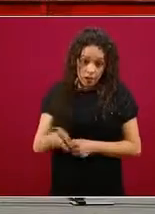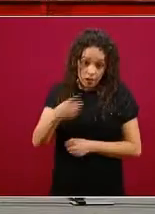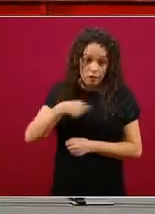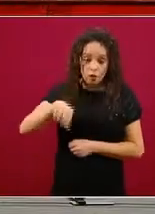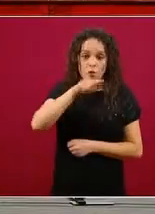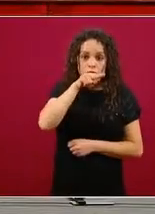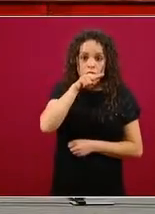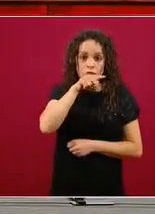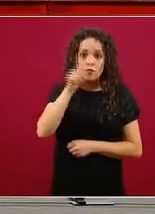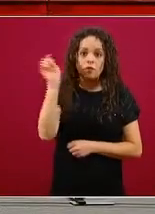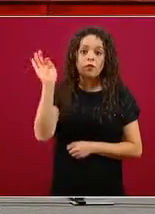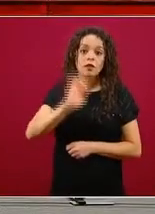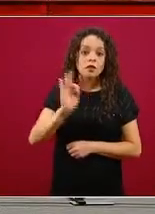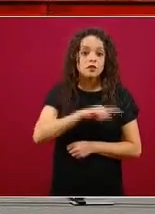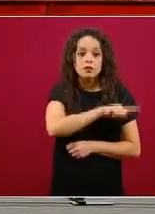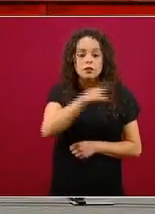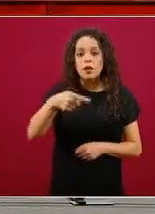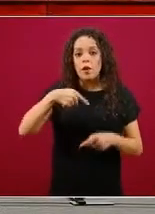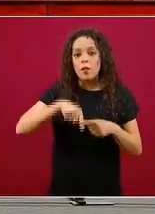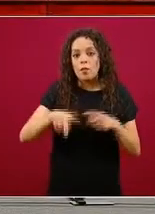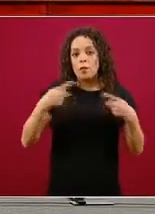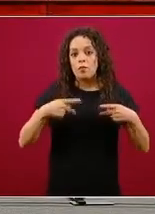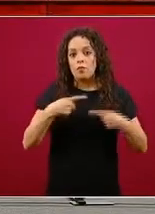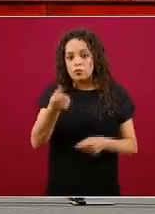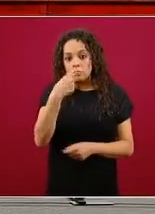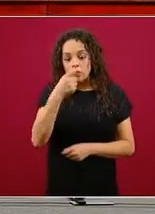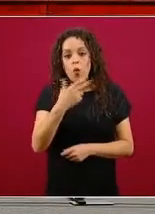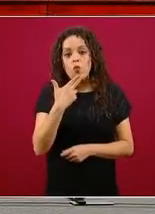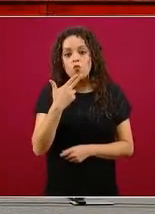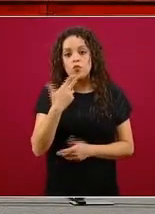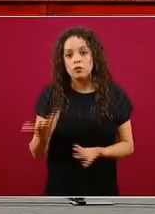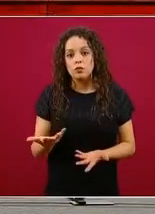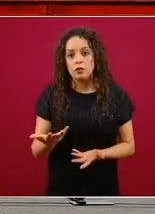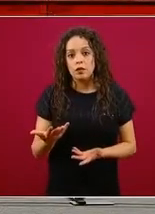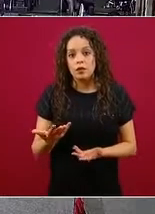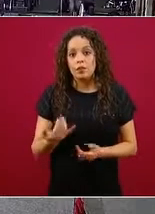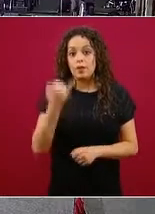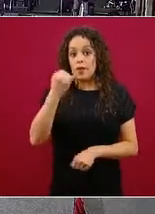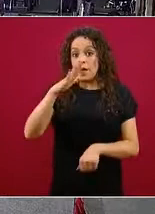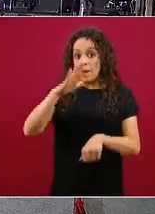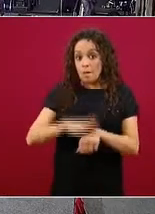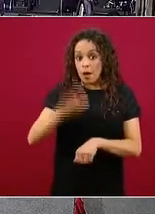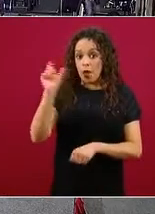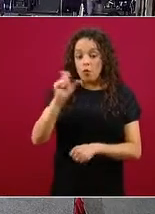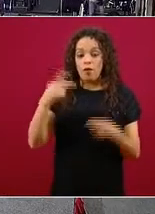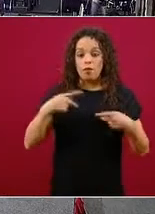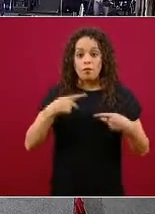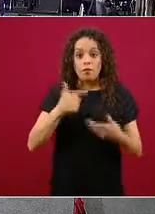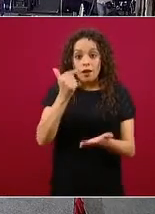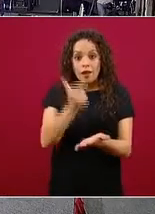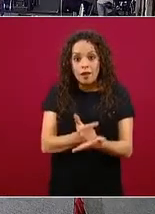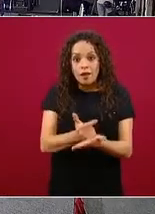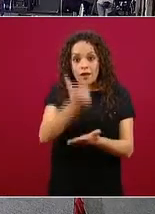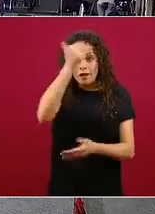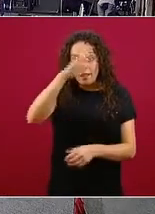generalizada sobre todo en casos graves en casos graves ¿no?